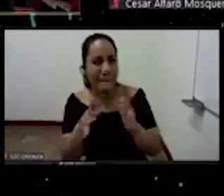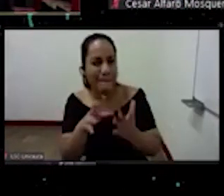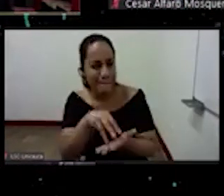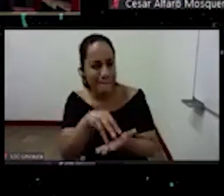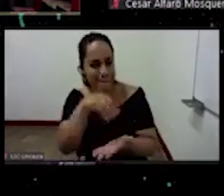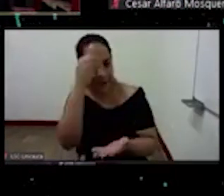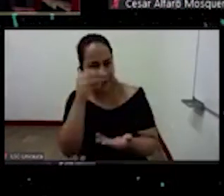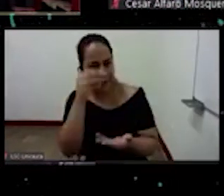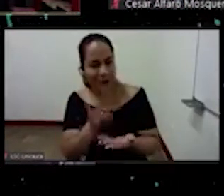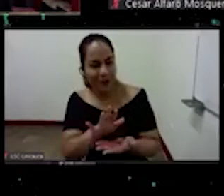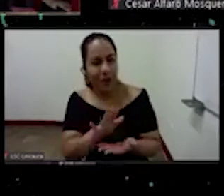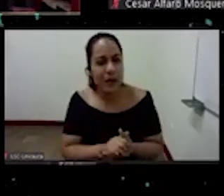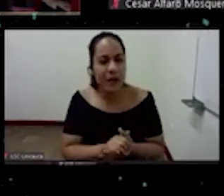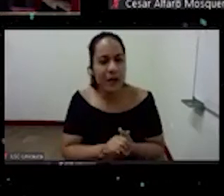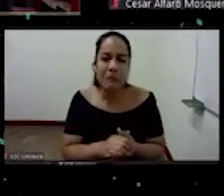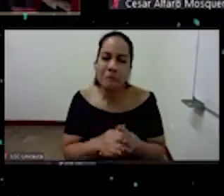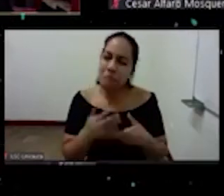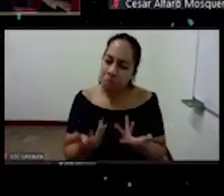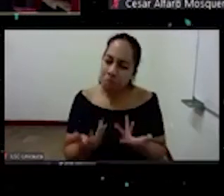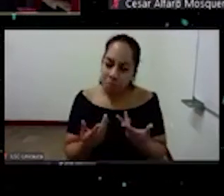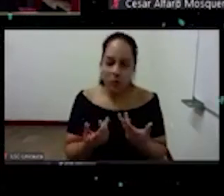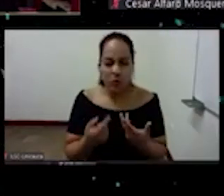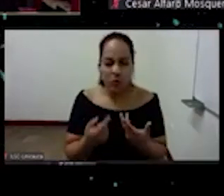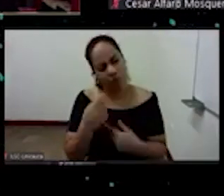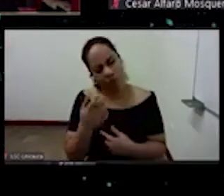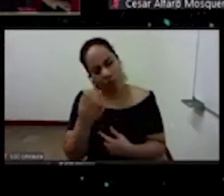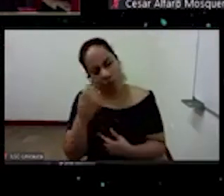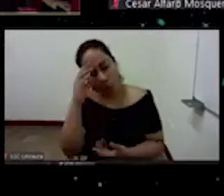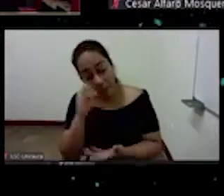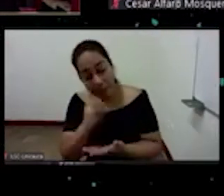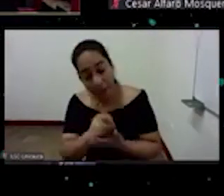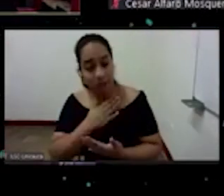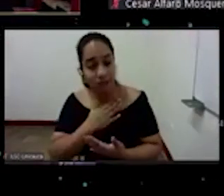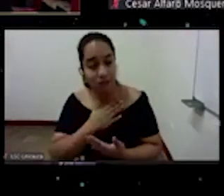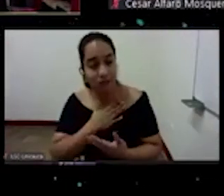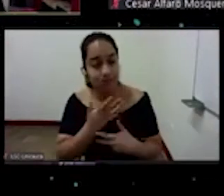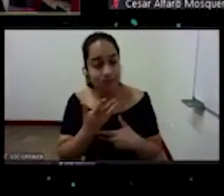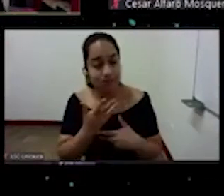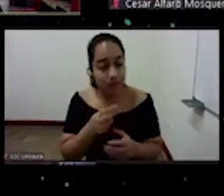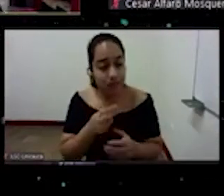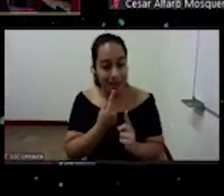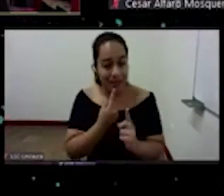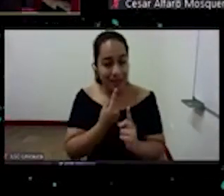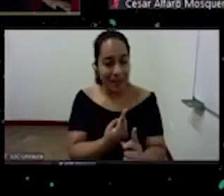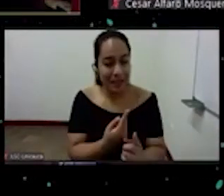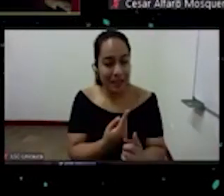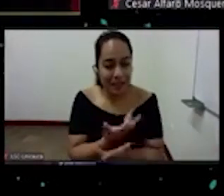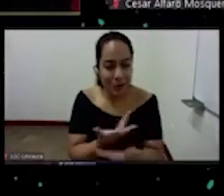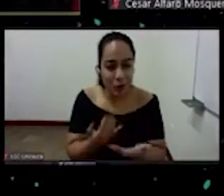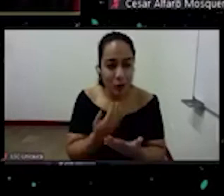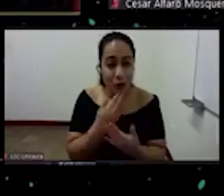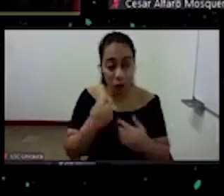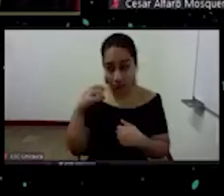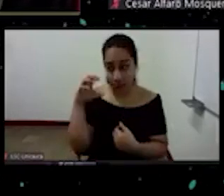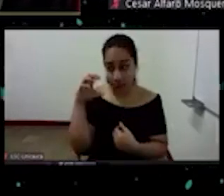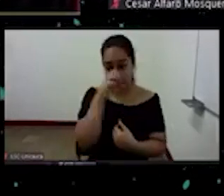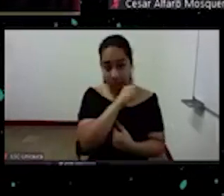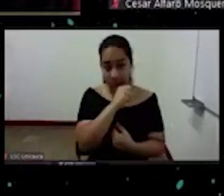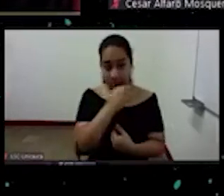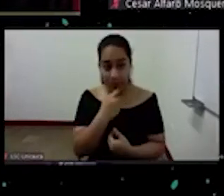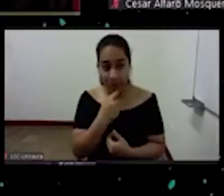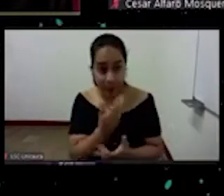entonces me parece de poder decir y me doy cuenta del peligro